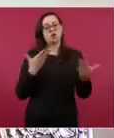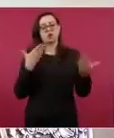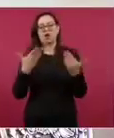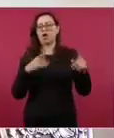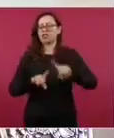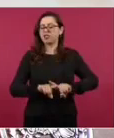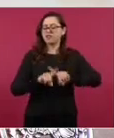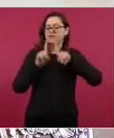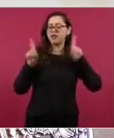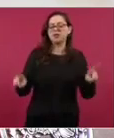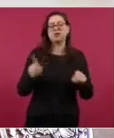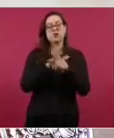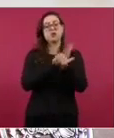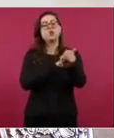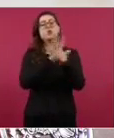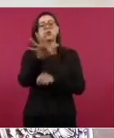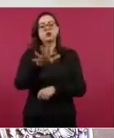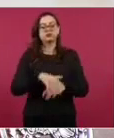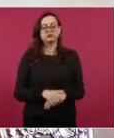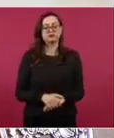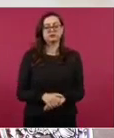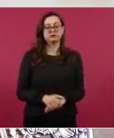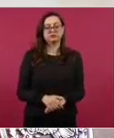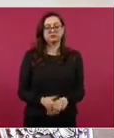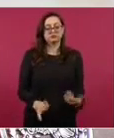como era antes.